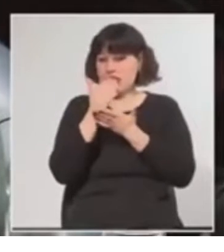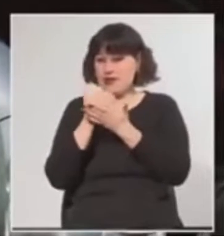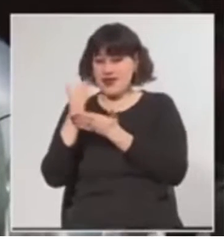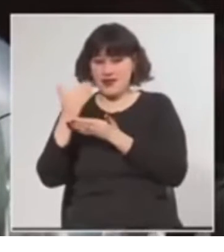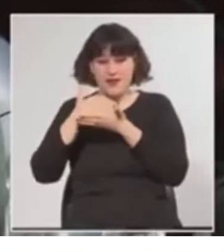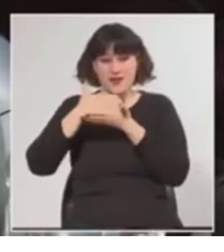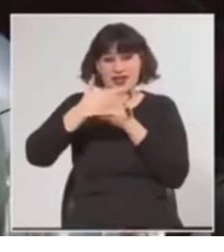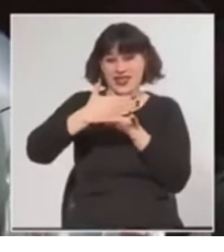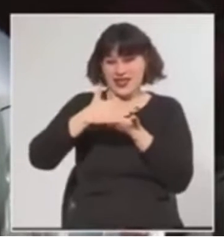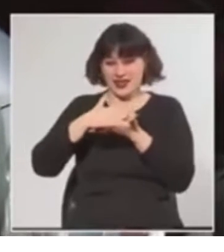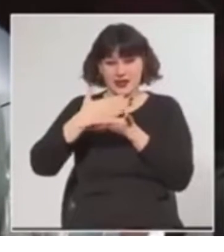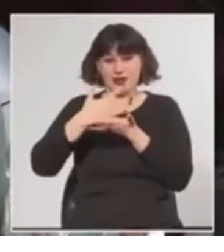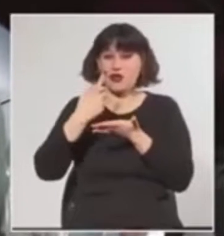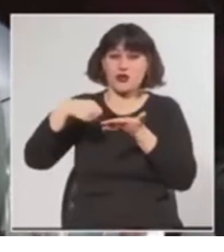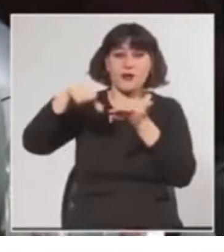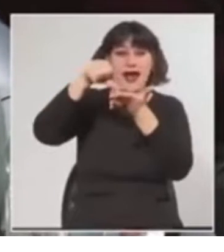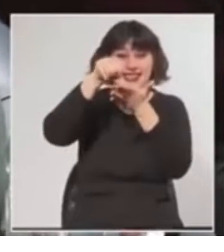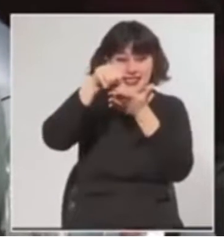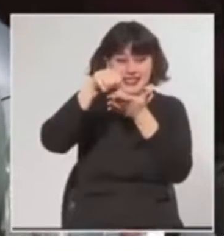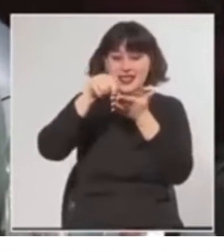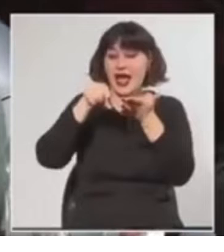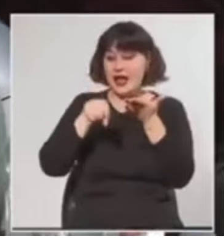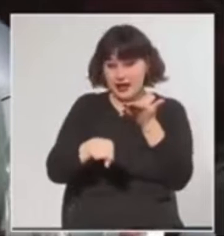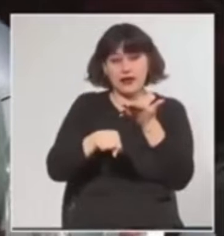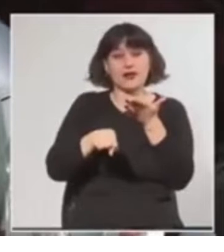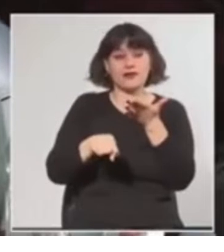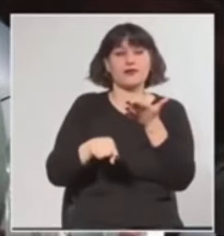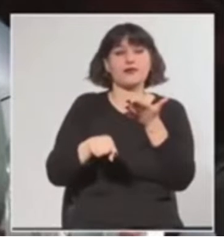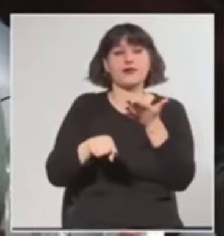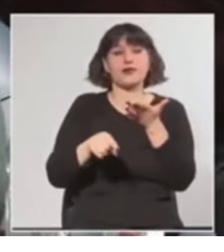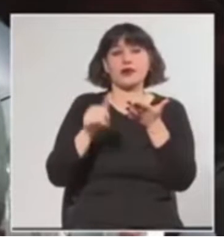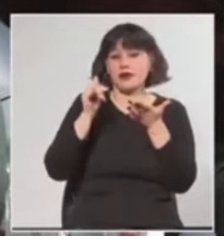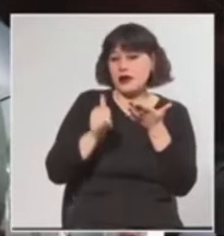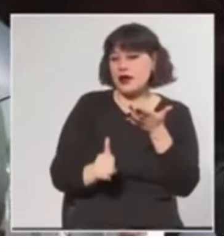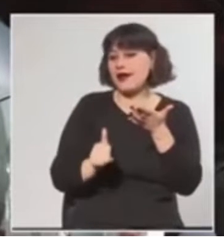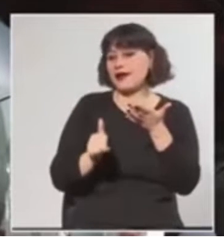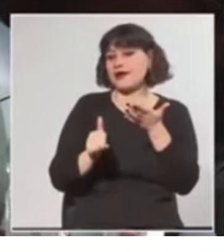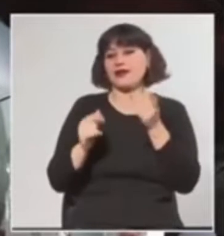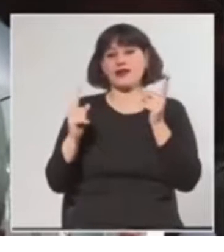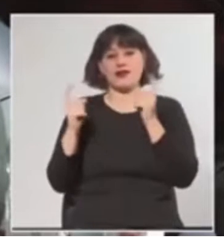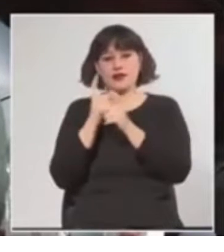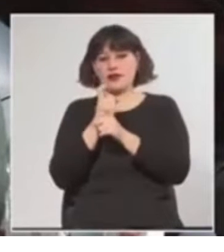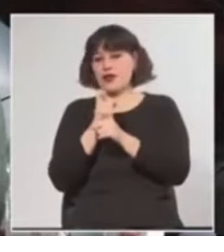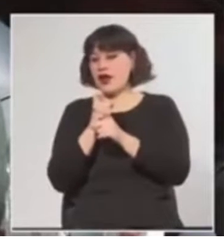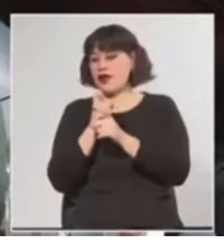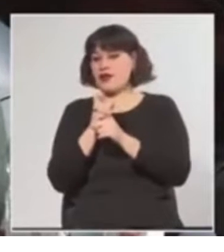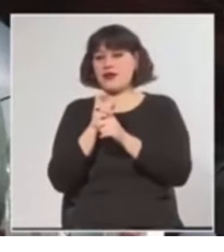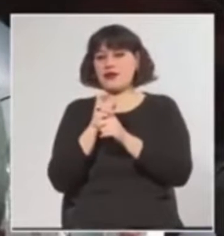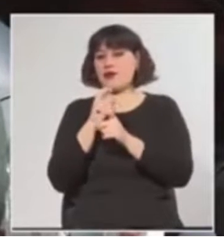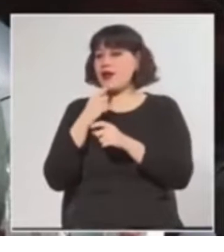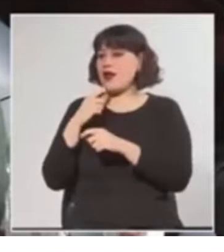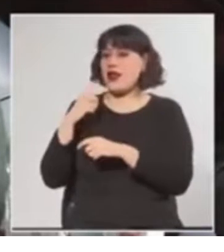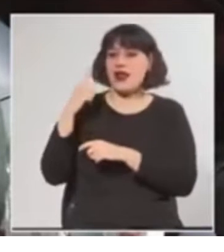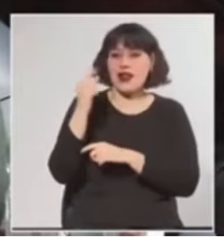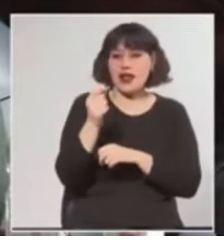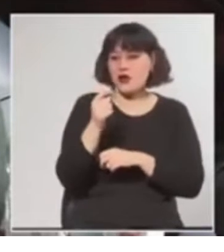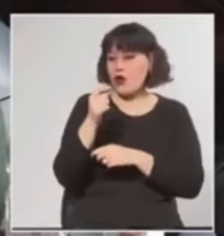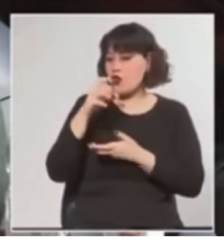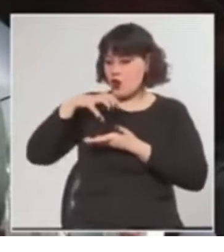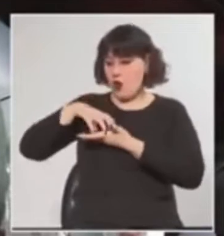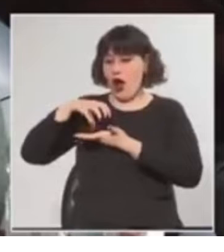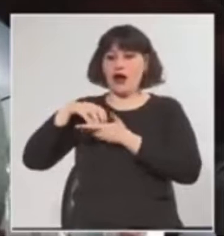limítrofes con otros países que al tener una dificultad por estar más alejados de los centros de distribución